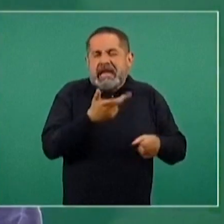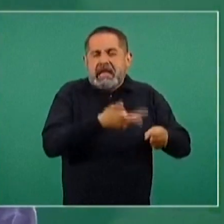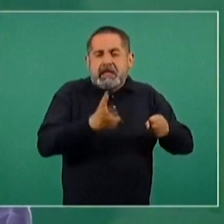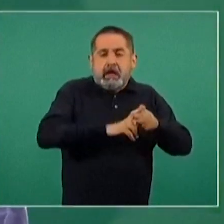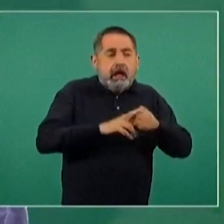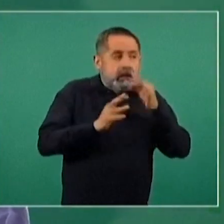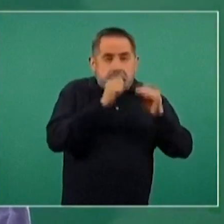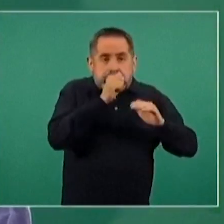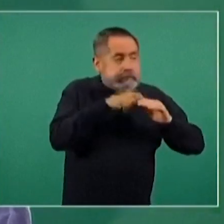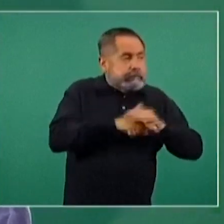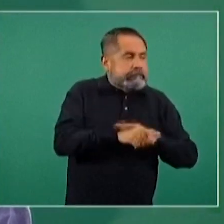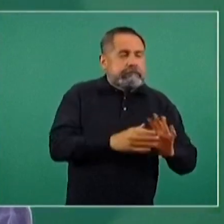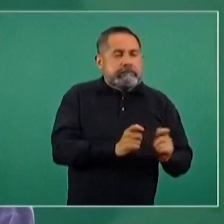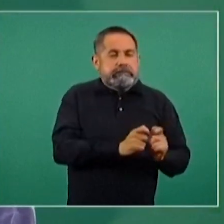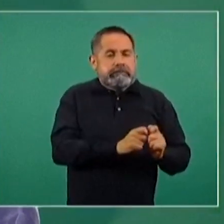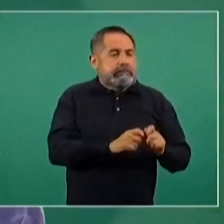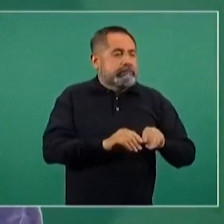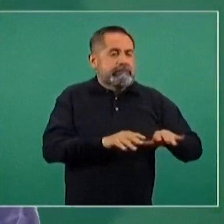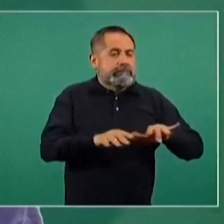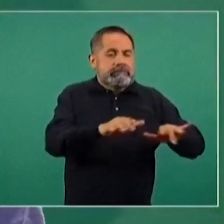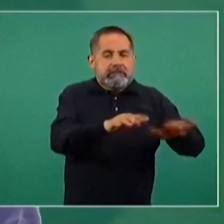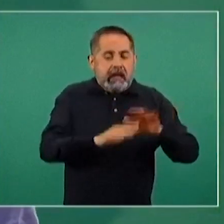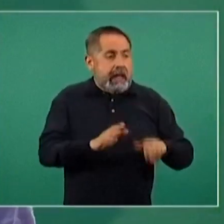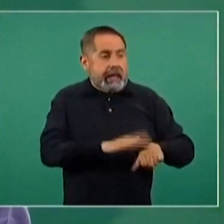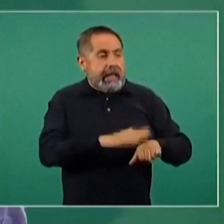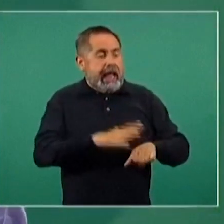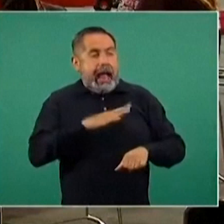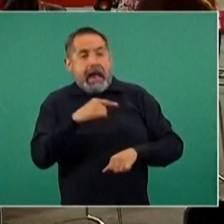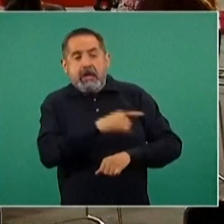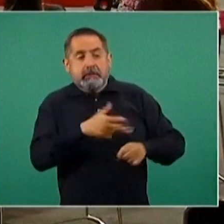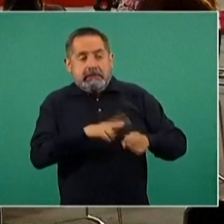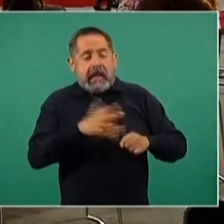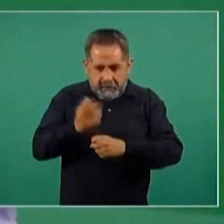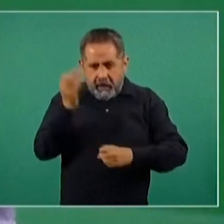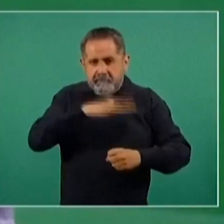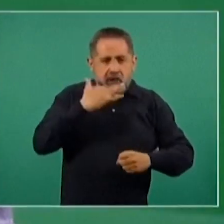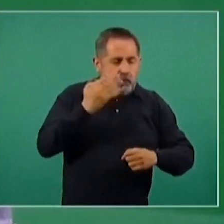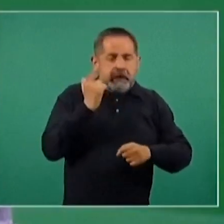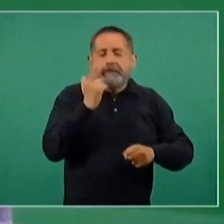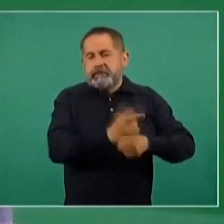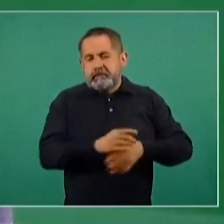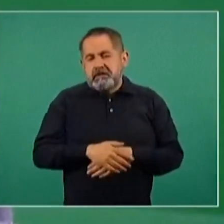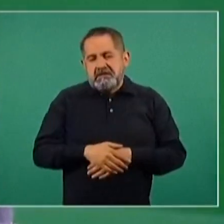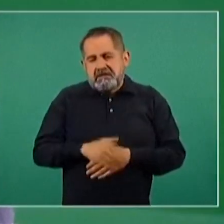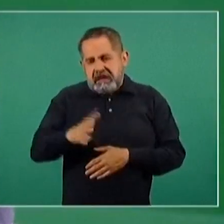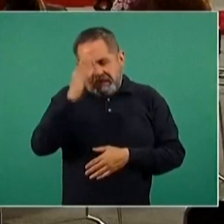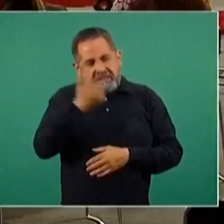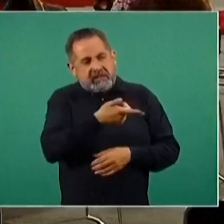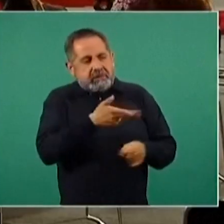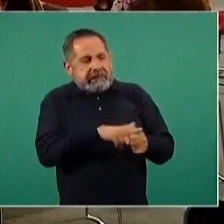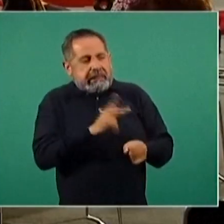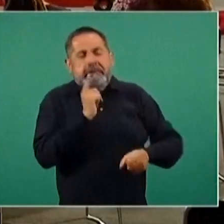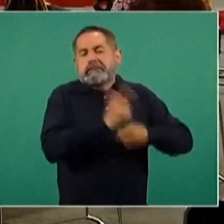divulgada a través de distintos medios de internet. Se encontró esa clínica,